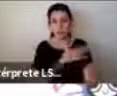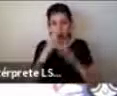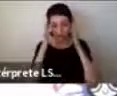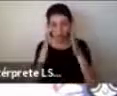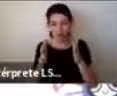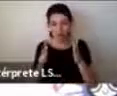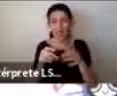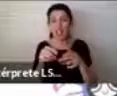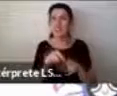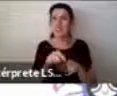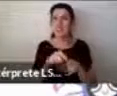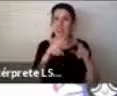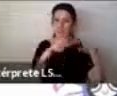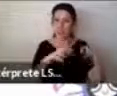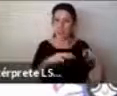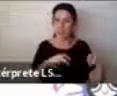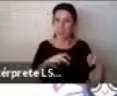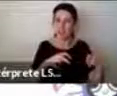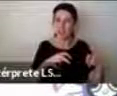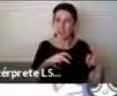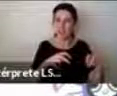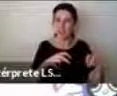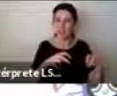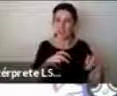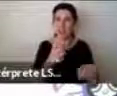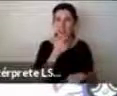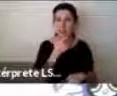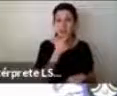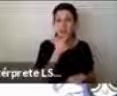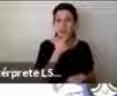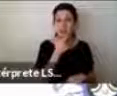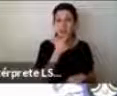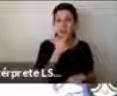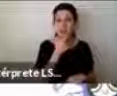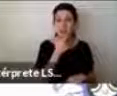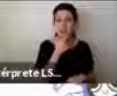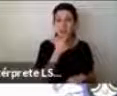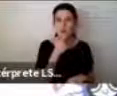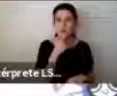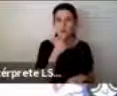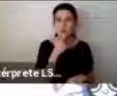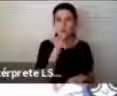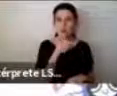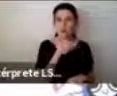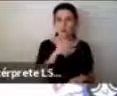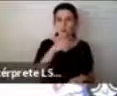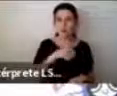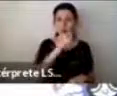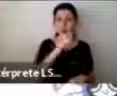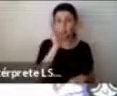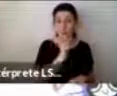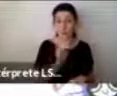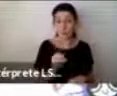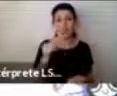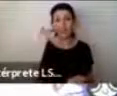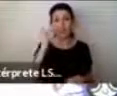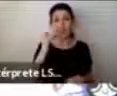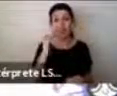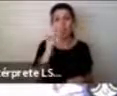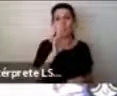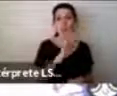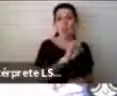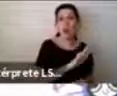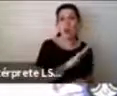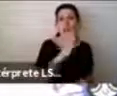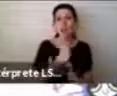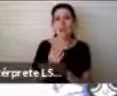donde un 16% de los niños que fueron encuestados entre 9 y 13 años habían sufrido bullying